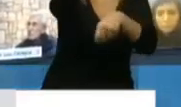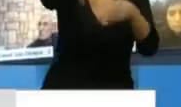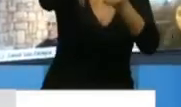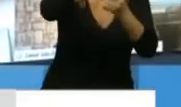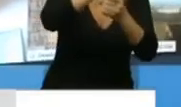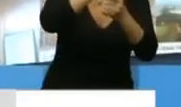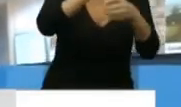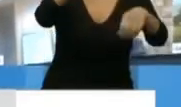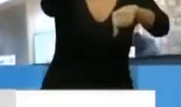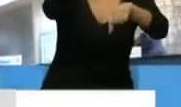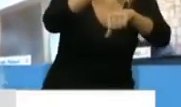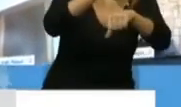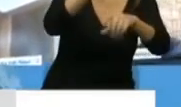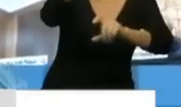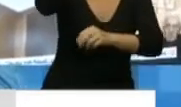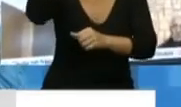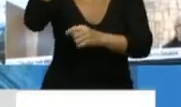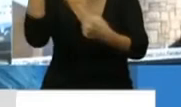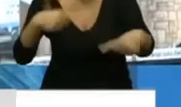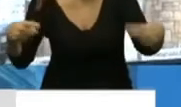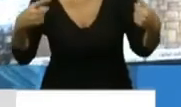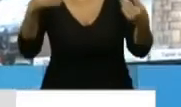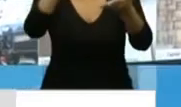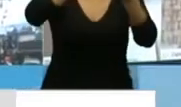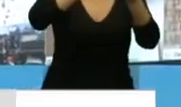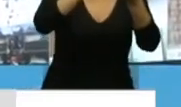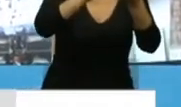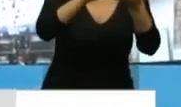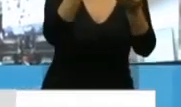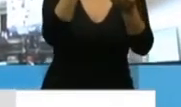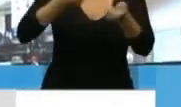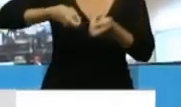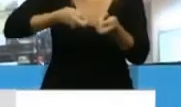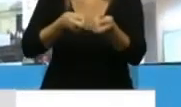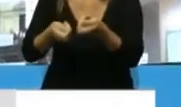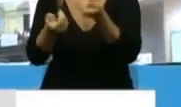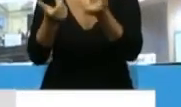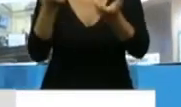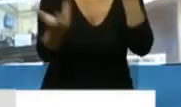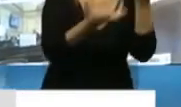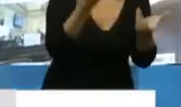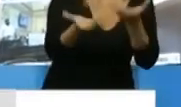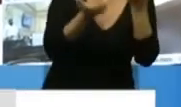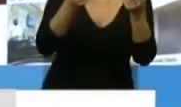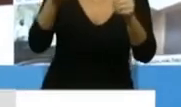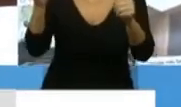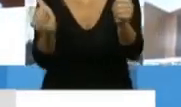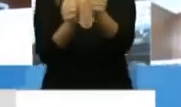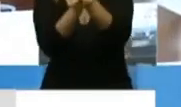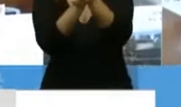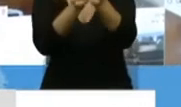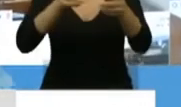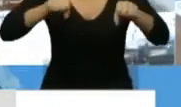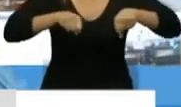De médicos, personal de enfermería, empleados administrativos, de limpieza, cocina, auxiliares, camilleros.